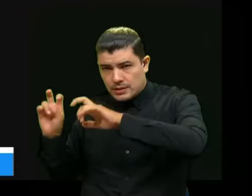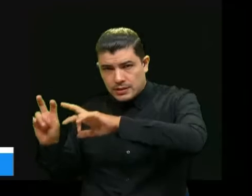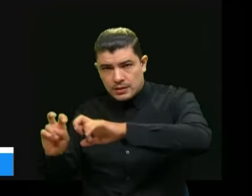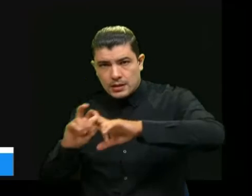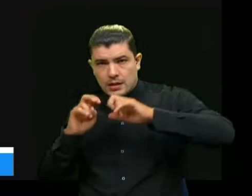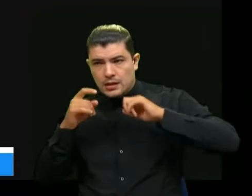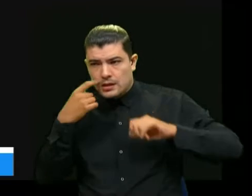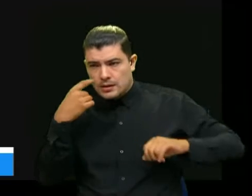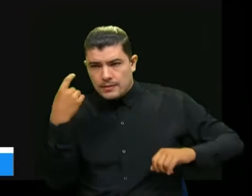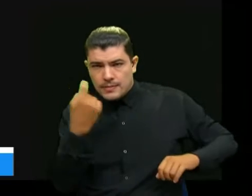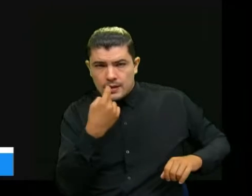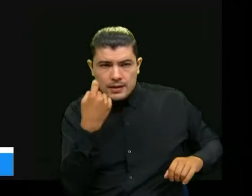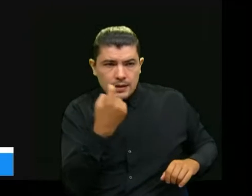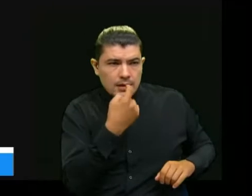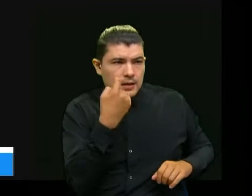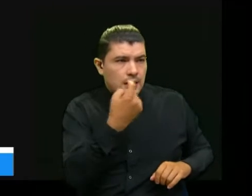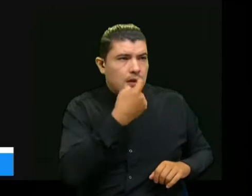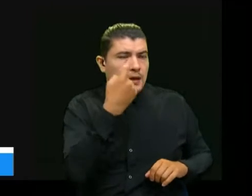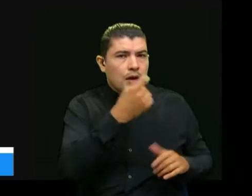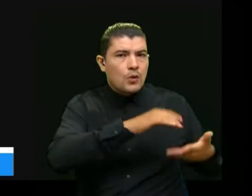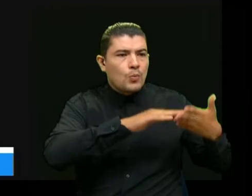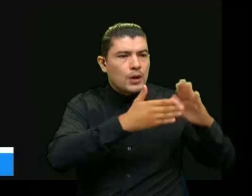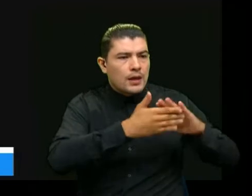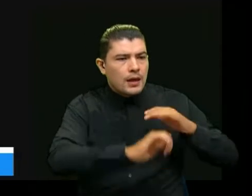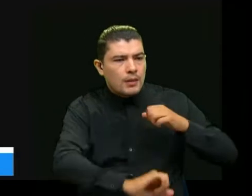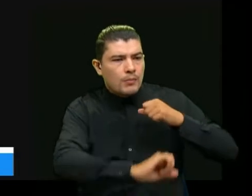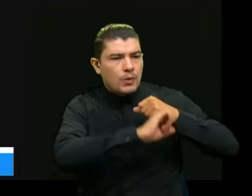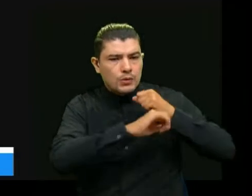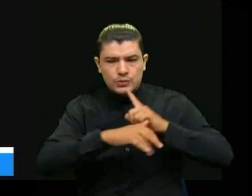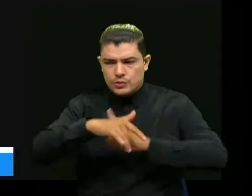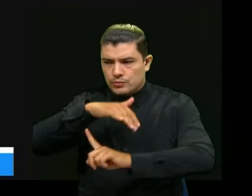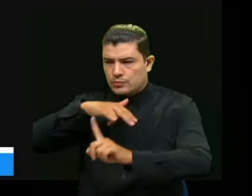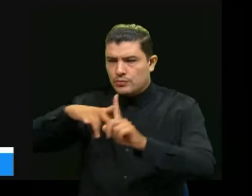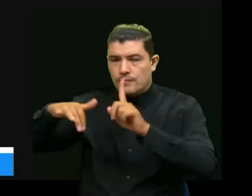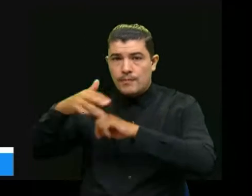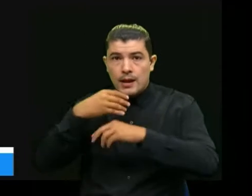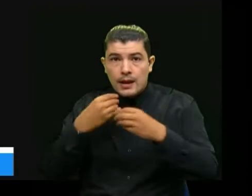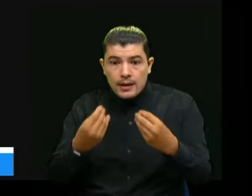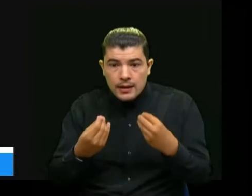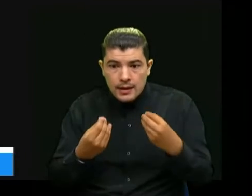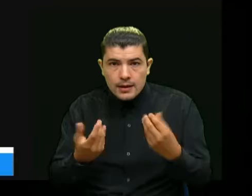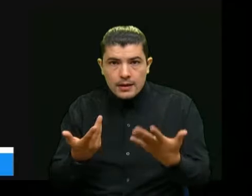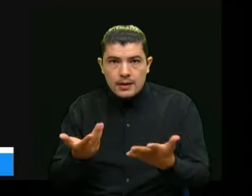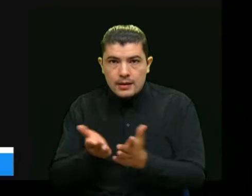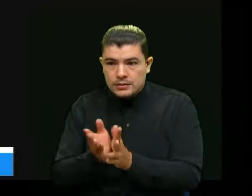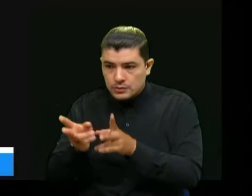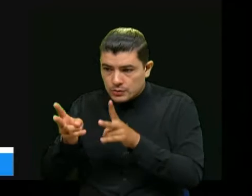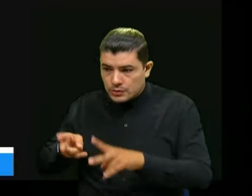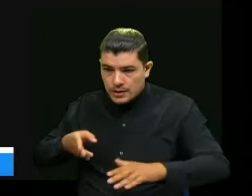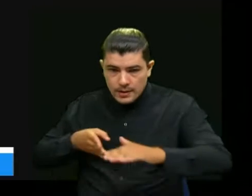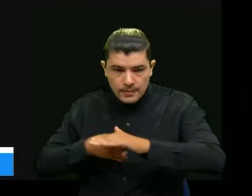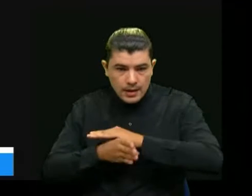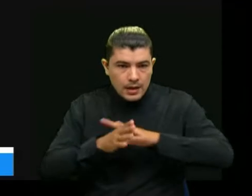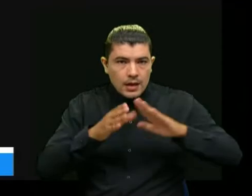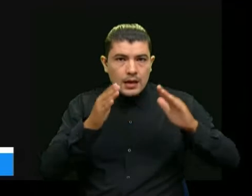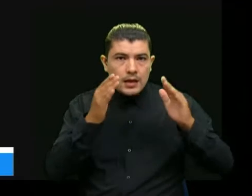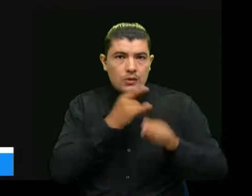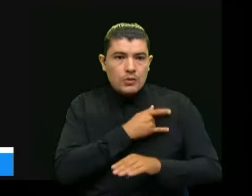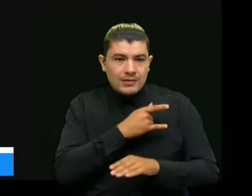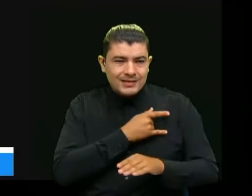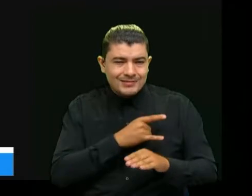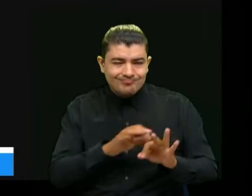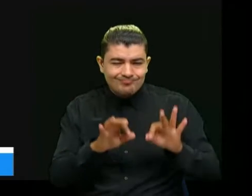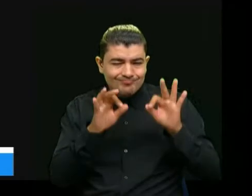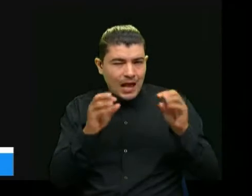del apoyo de la comunidad y de nuestro entorno para potenciar el acceso a la educación superior de más jóvenes